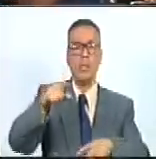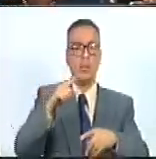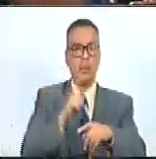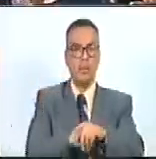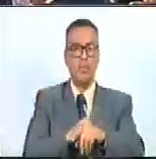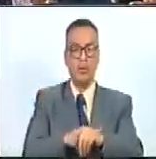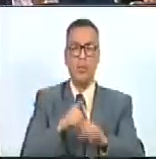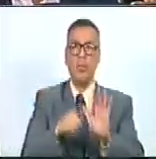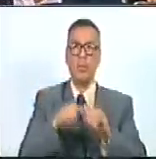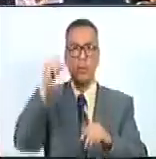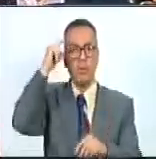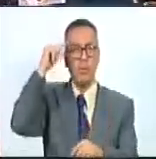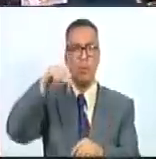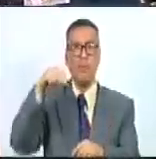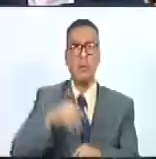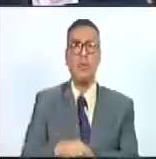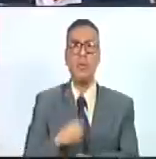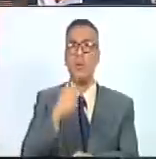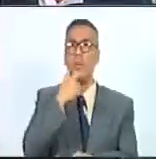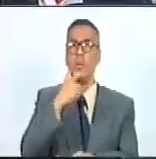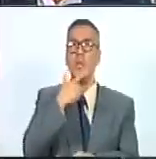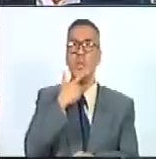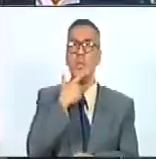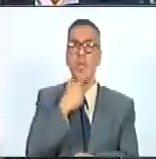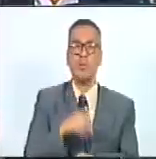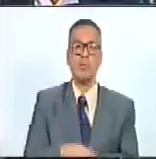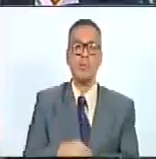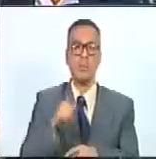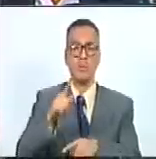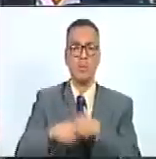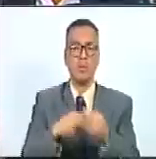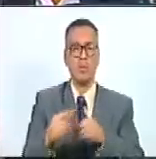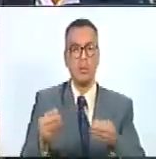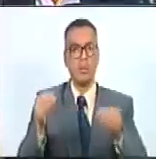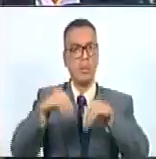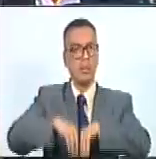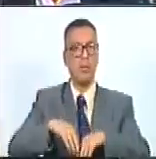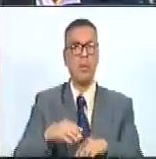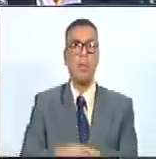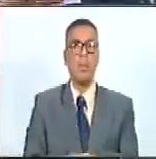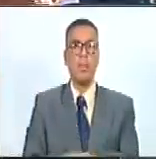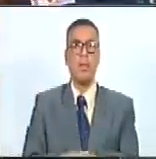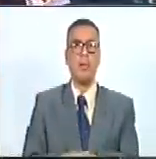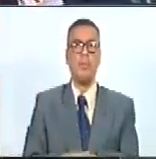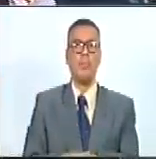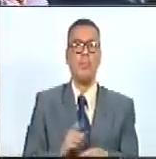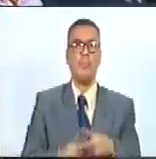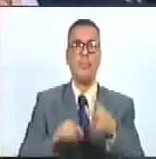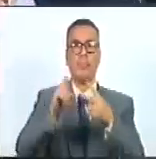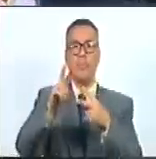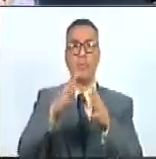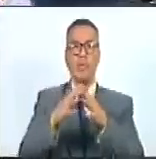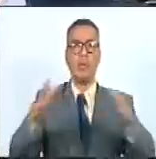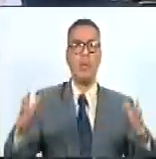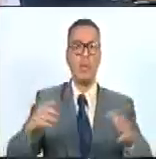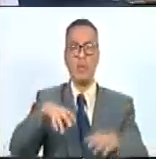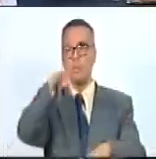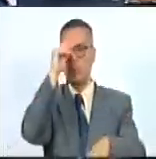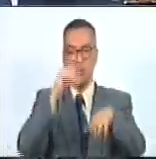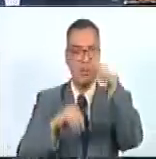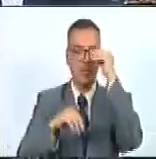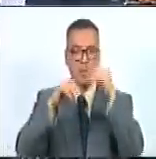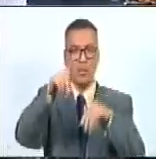por hermosa reitero coincidencia ambas de una gran enseñanza